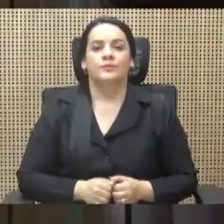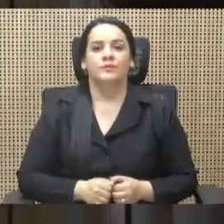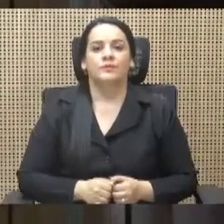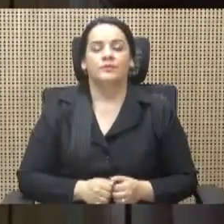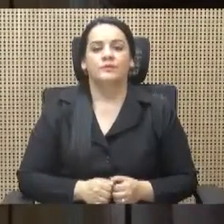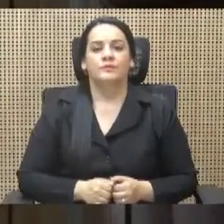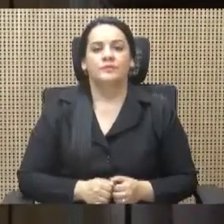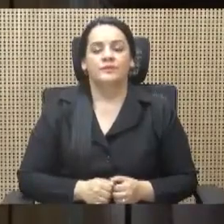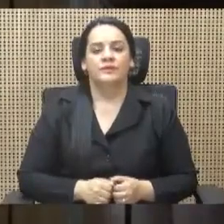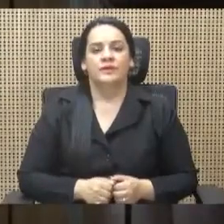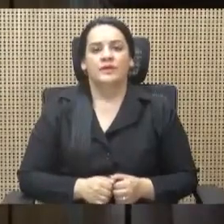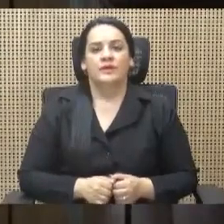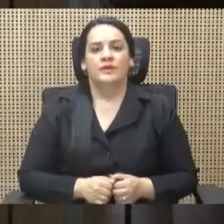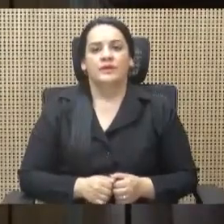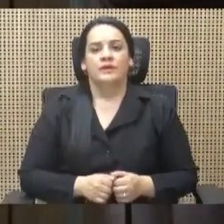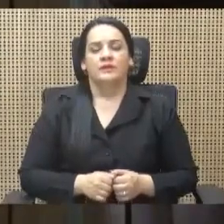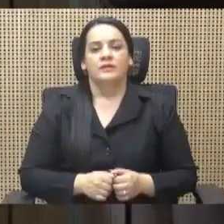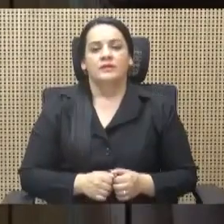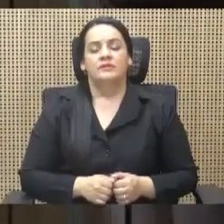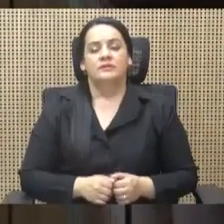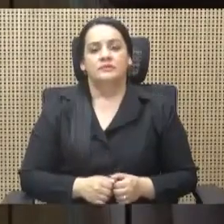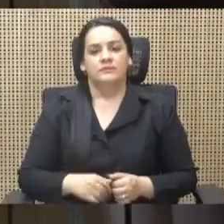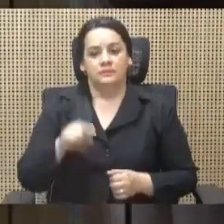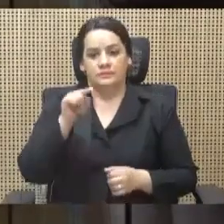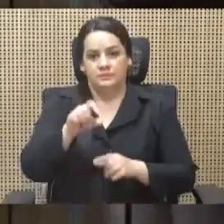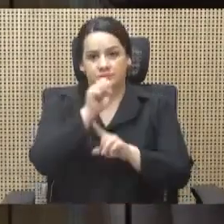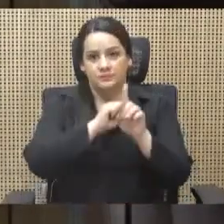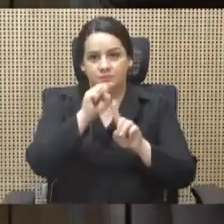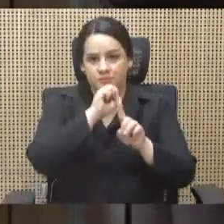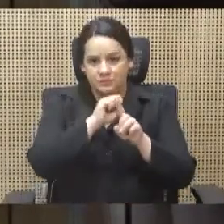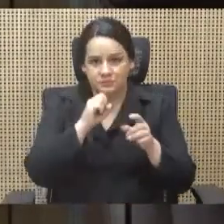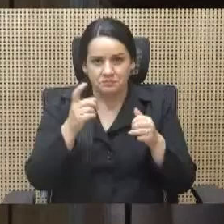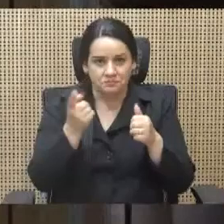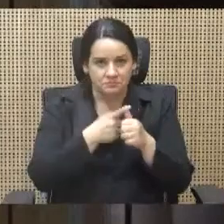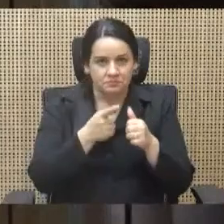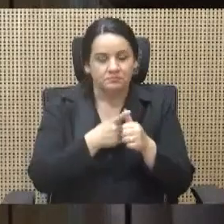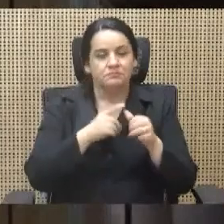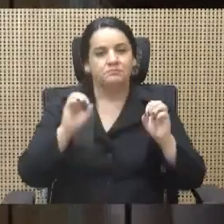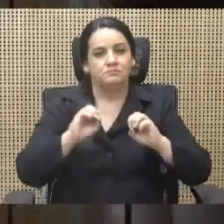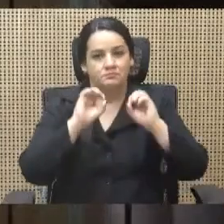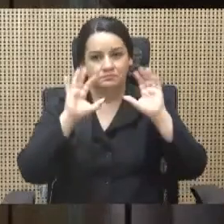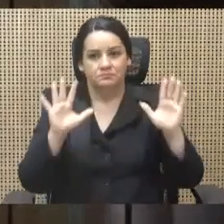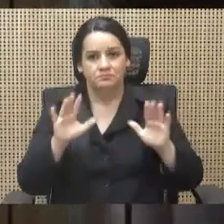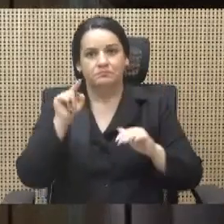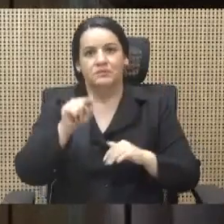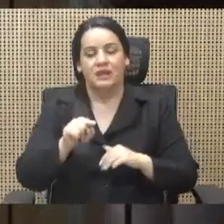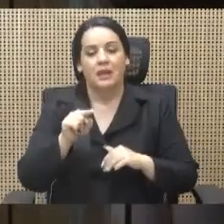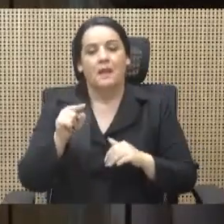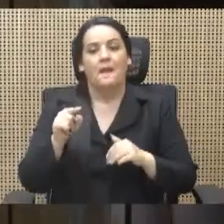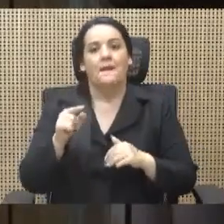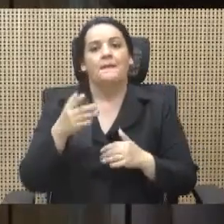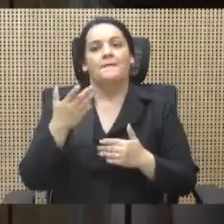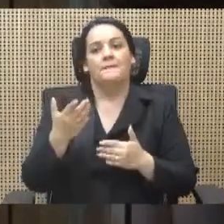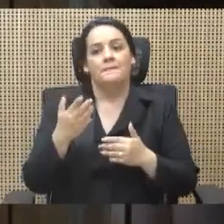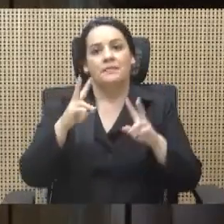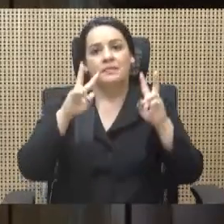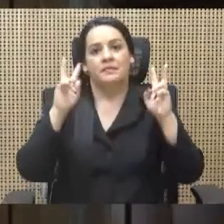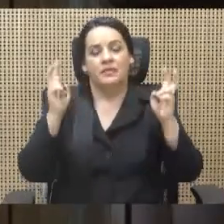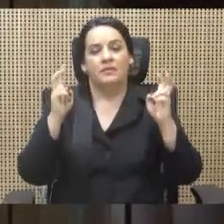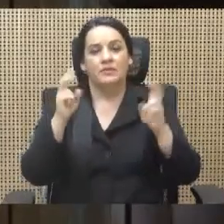la supuesta prioridad en materia de seguridad pública se las trae cuando